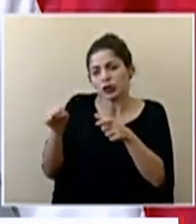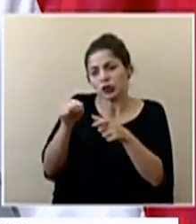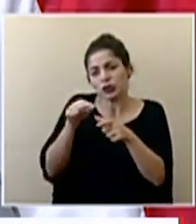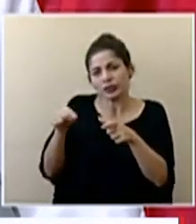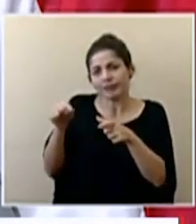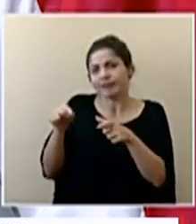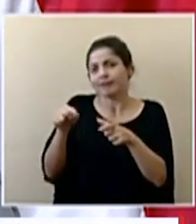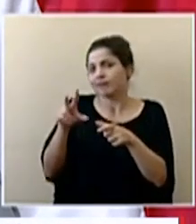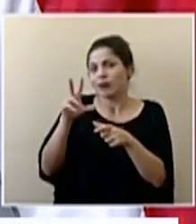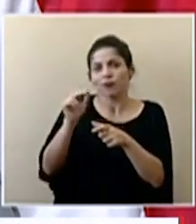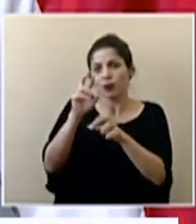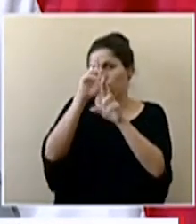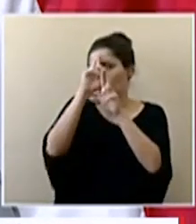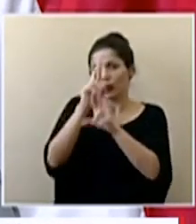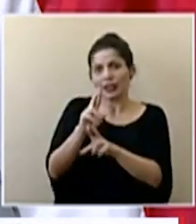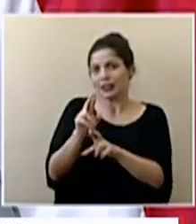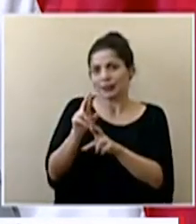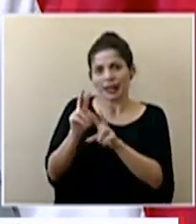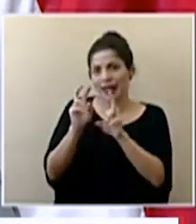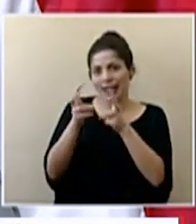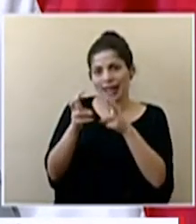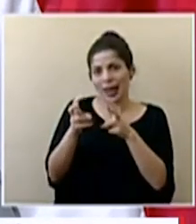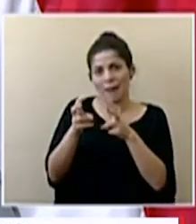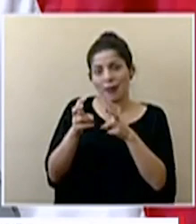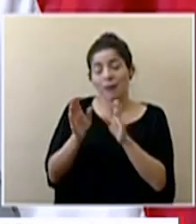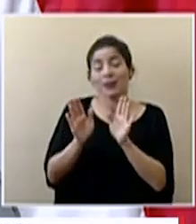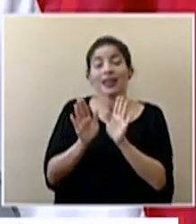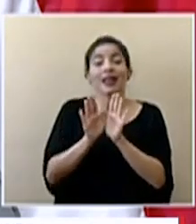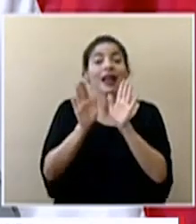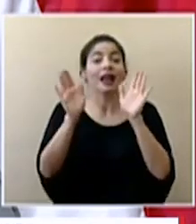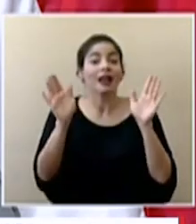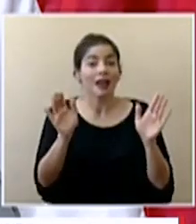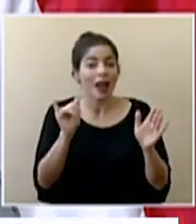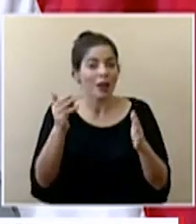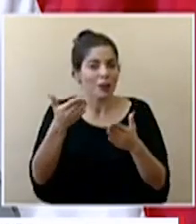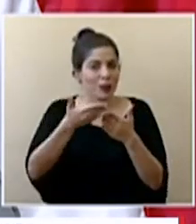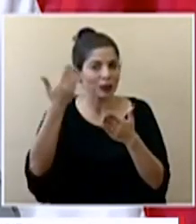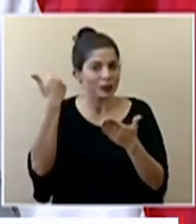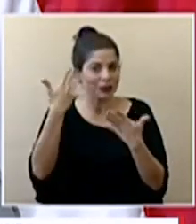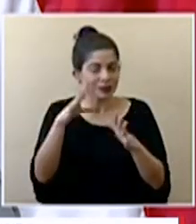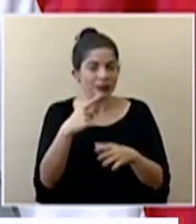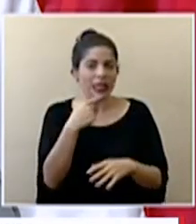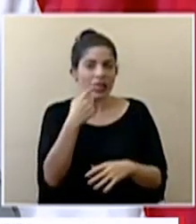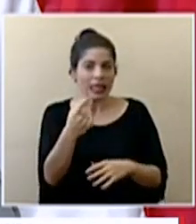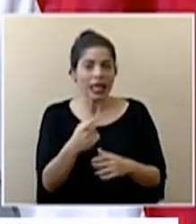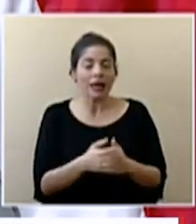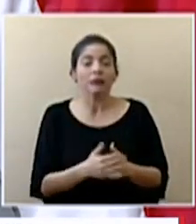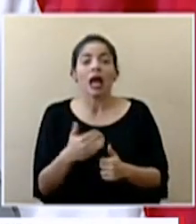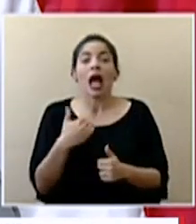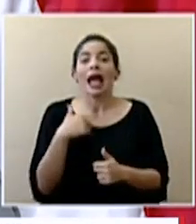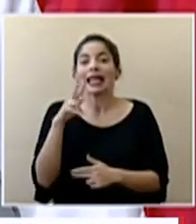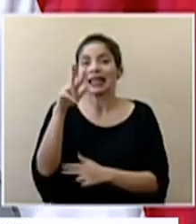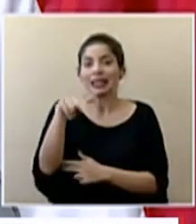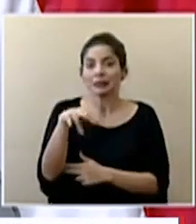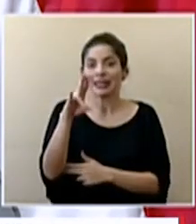no respeta estos temas en términos generales como les decía anteriormente hay 3